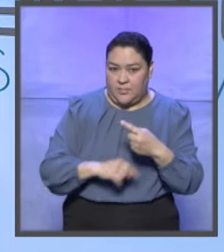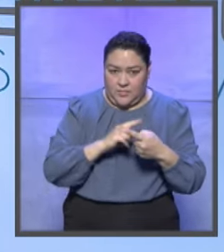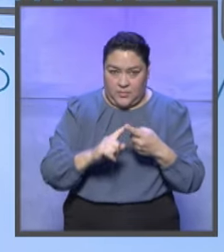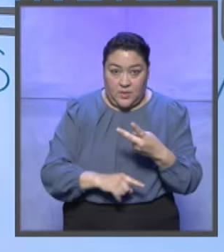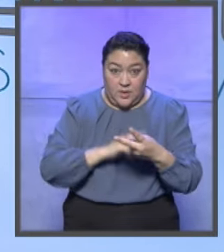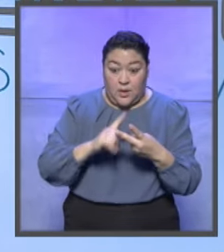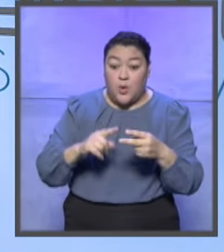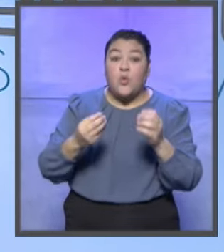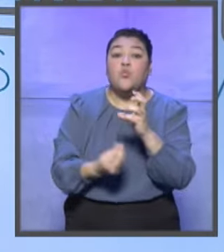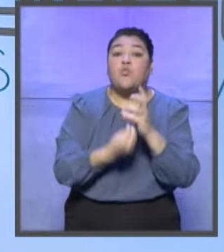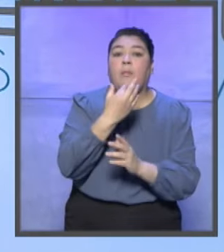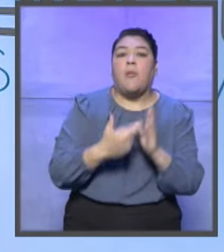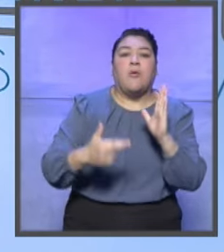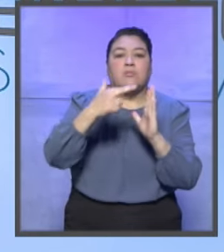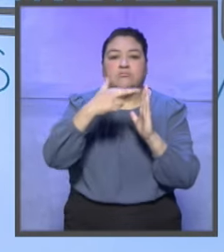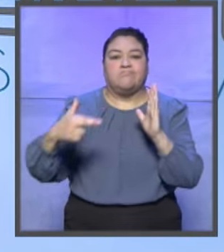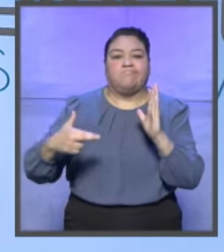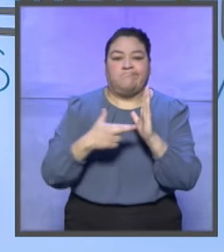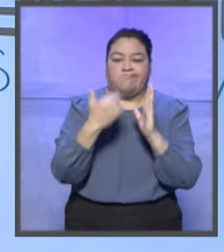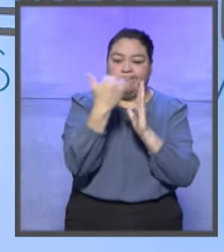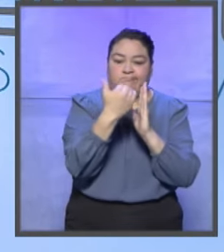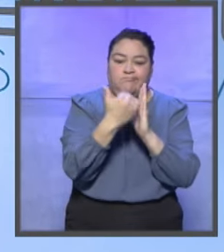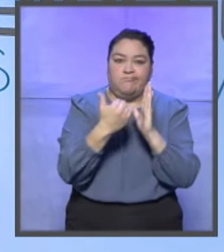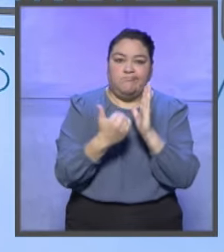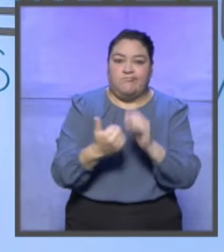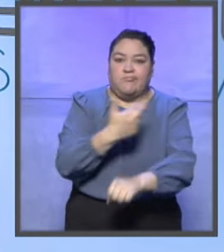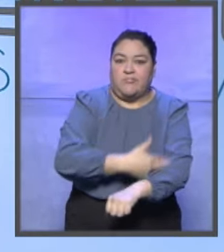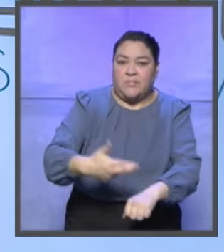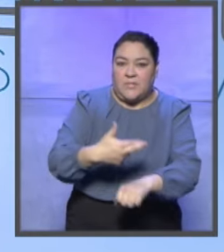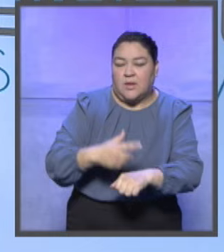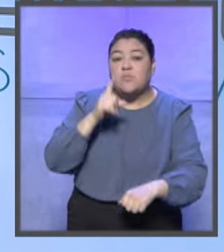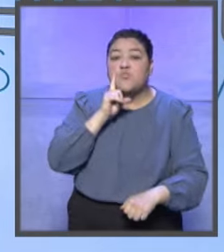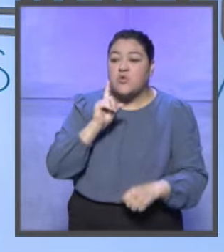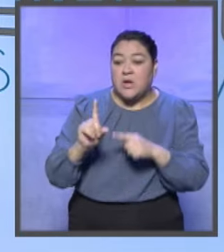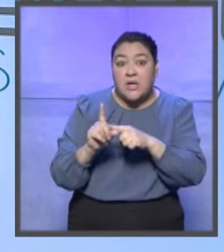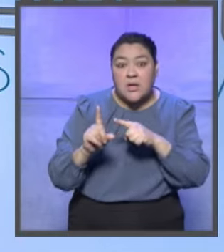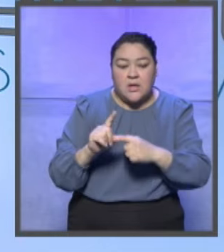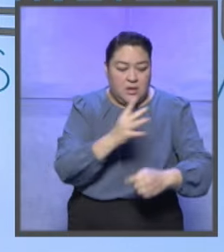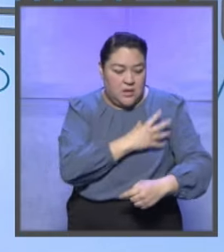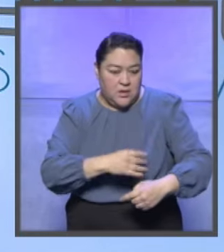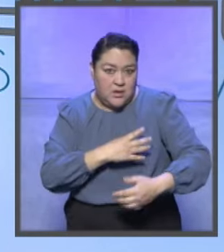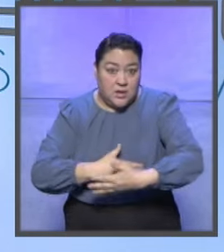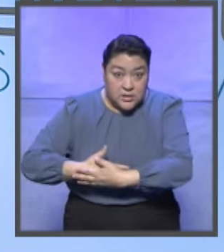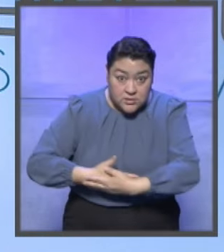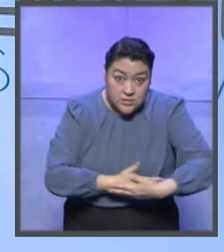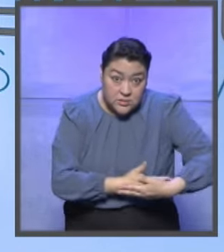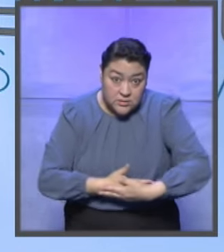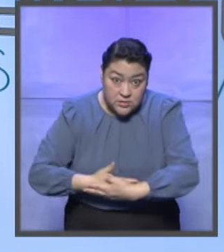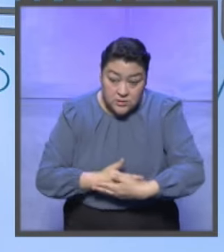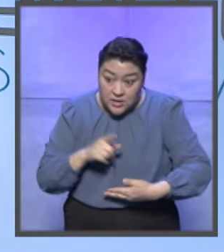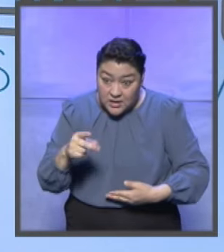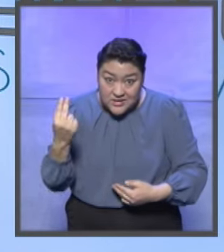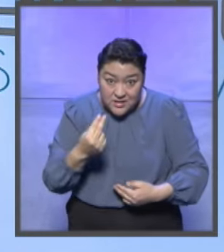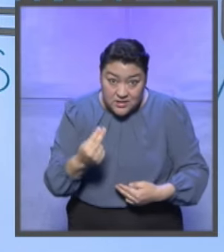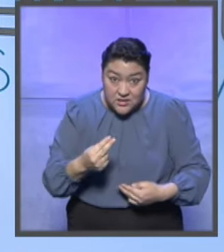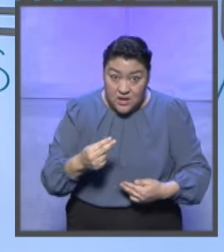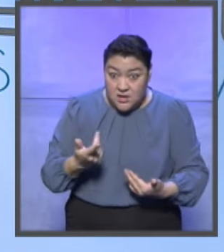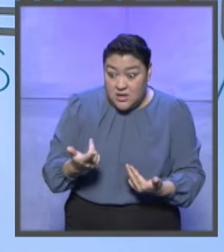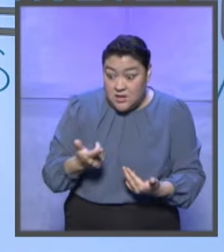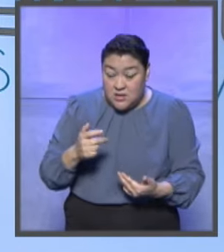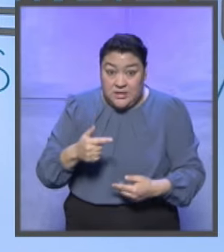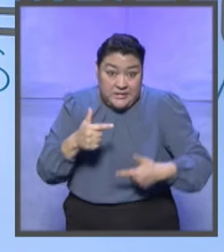emitiera nuevos reglamentos, un nuevo protocolo de actuación frente a ese tipo de casos donde el infante necesita